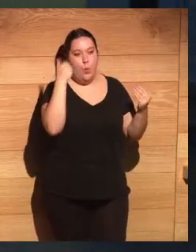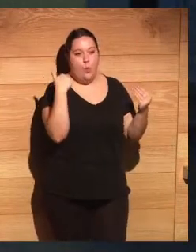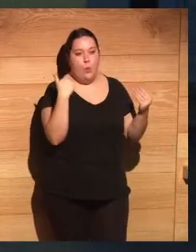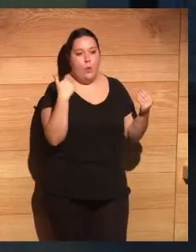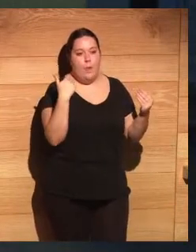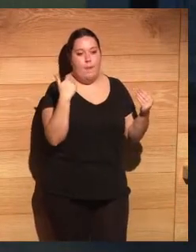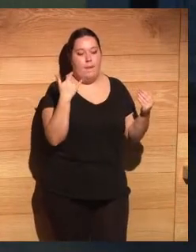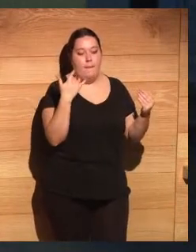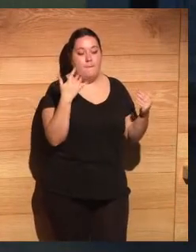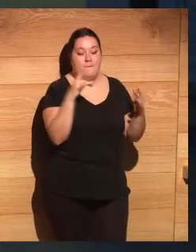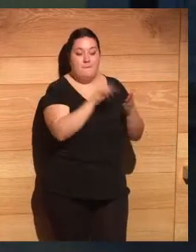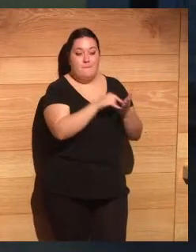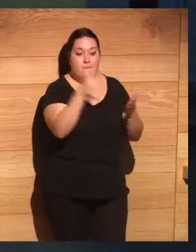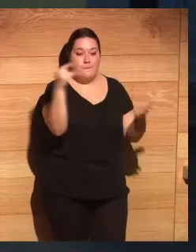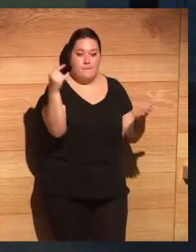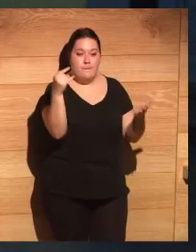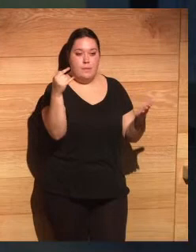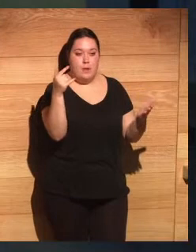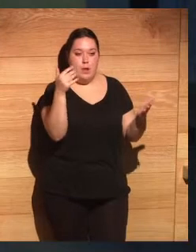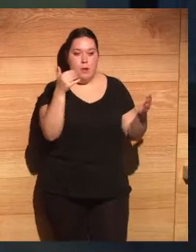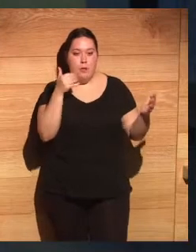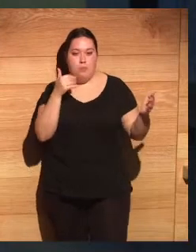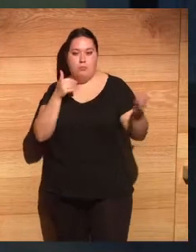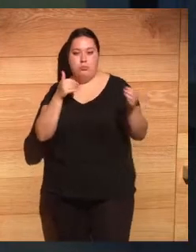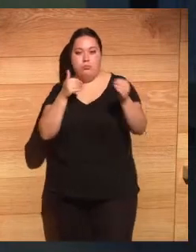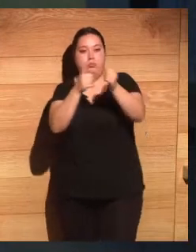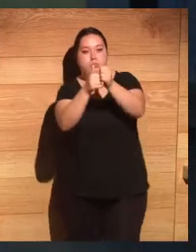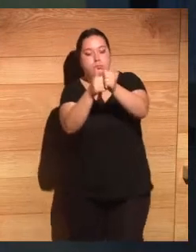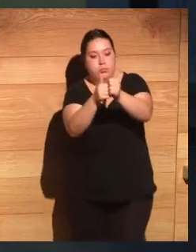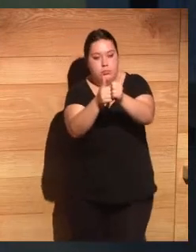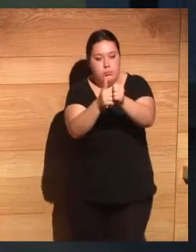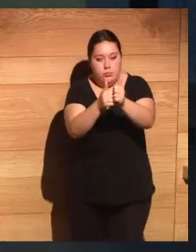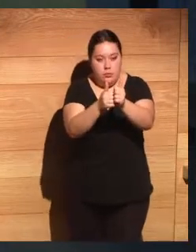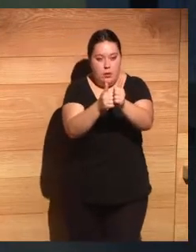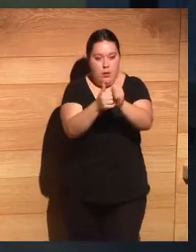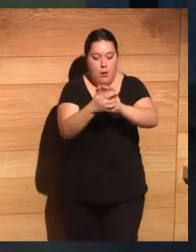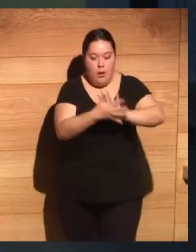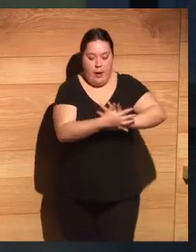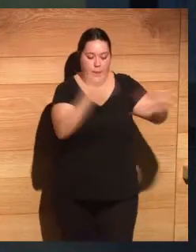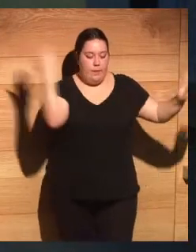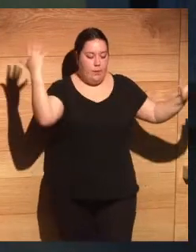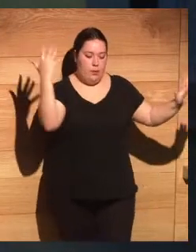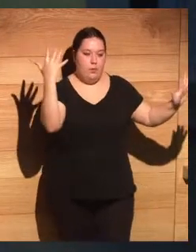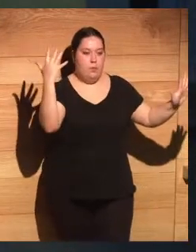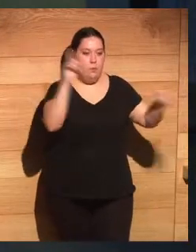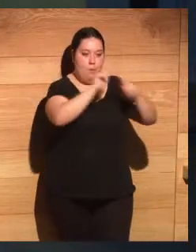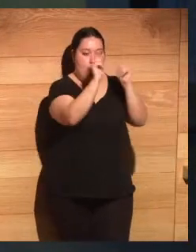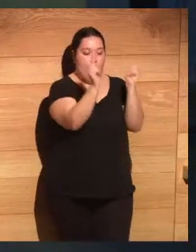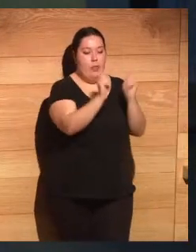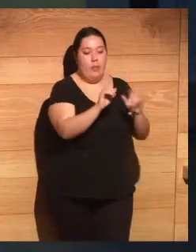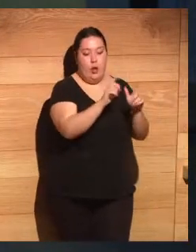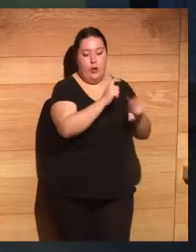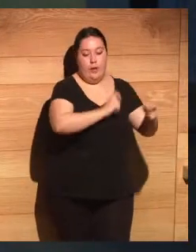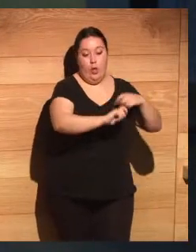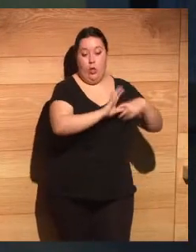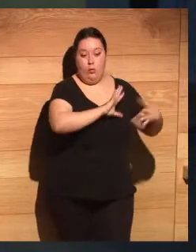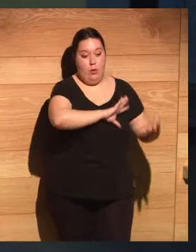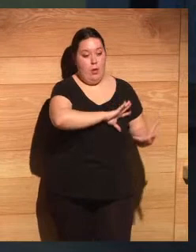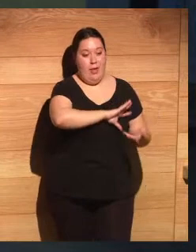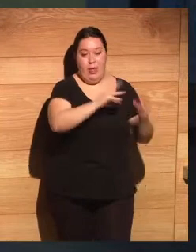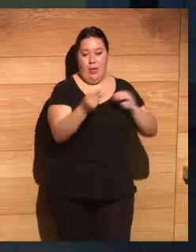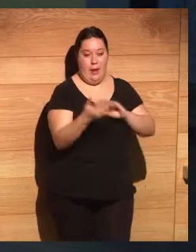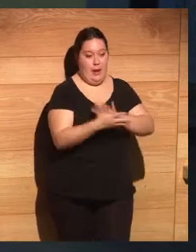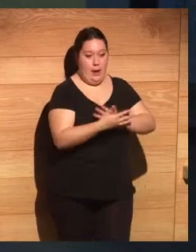la tecnología nos llama y va a una velocidad de vértigo. Los modelos de negocio se adaptan, como decía, inmediatamente. La